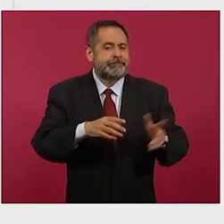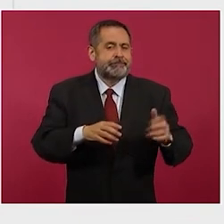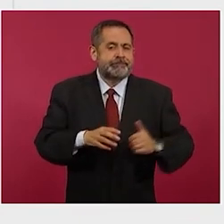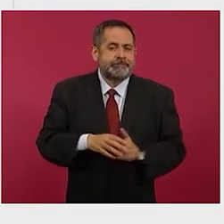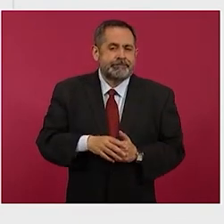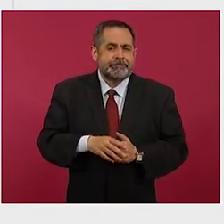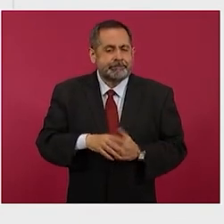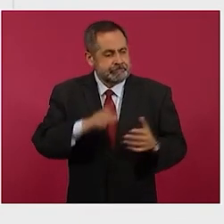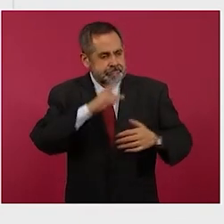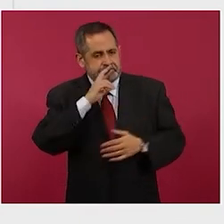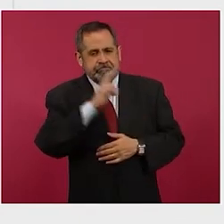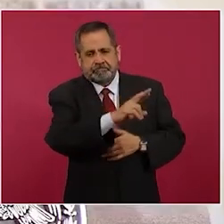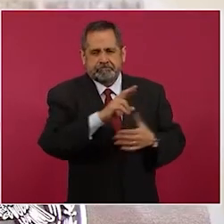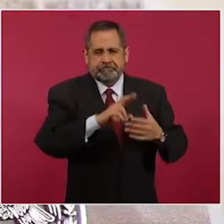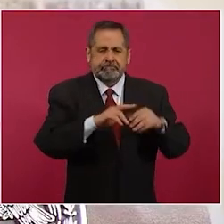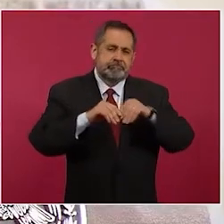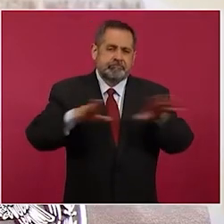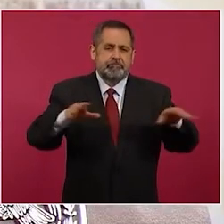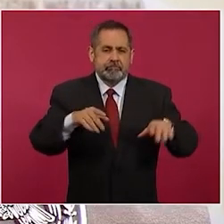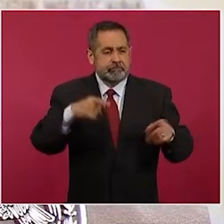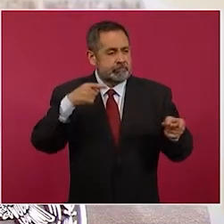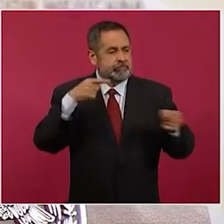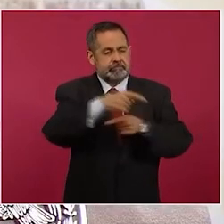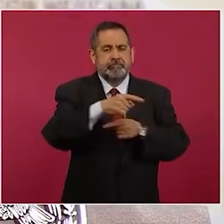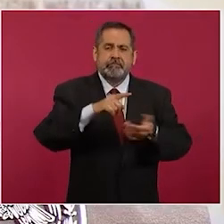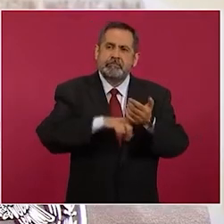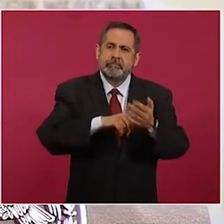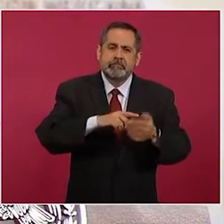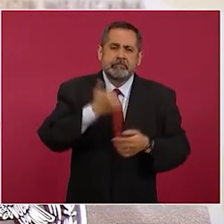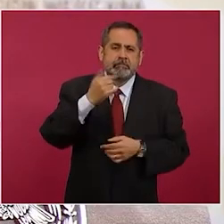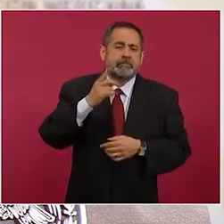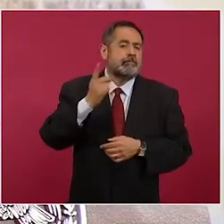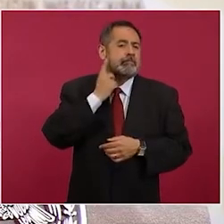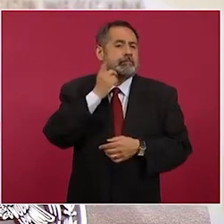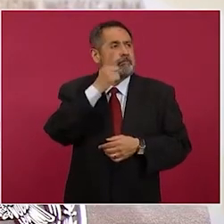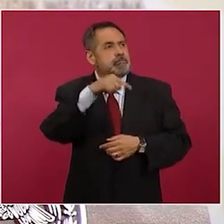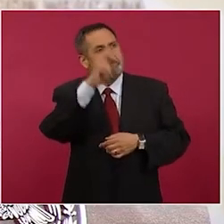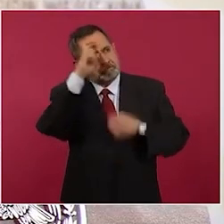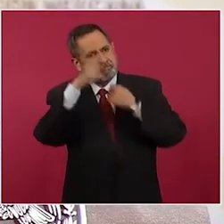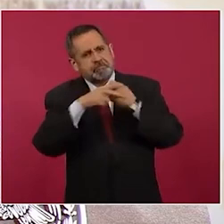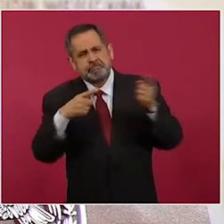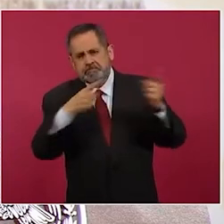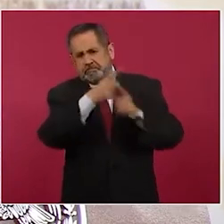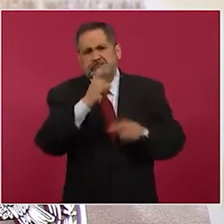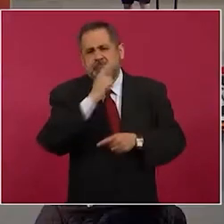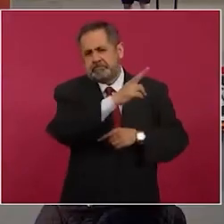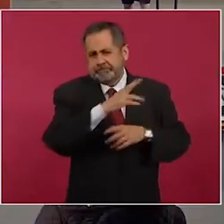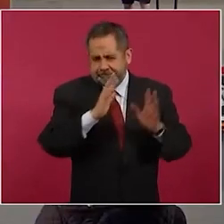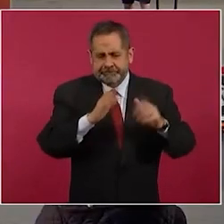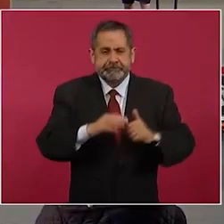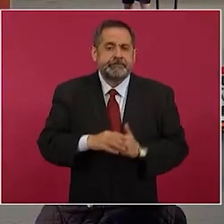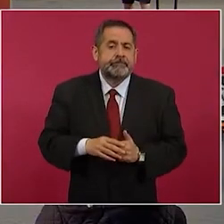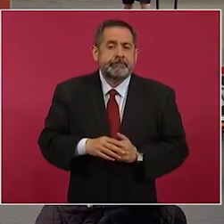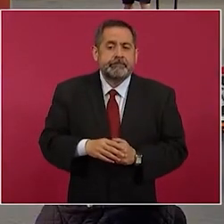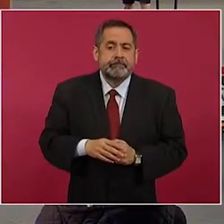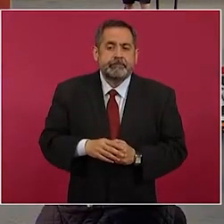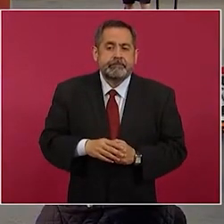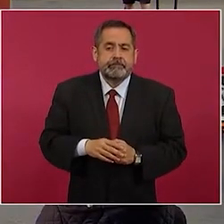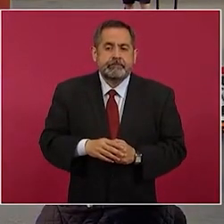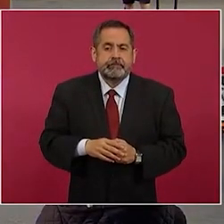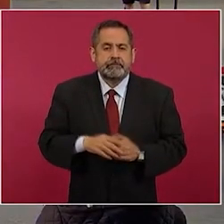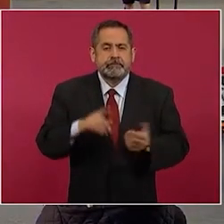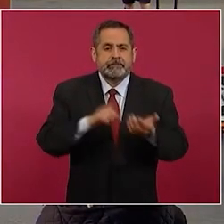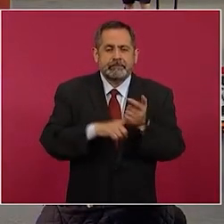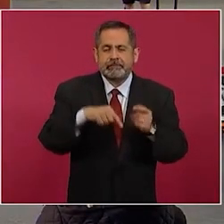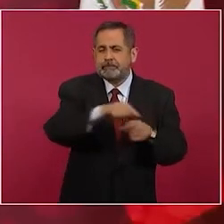dado una respuesta a los diputados de Europa porque hacen le llaman